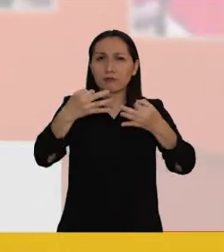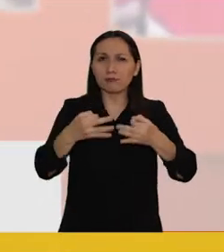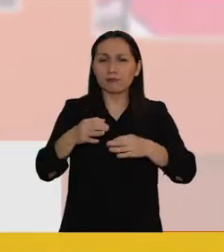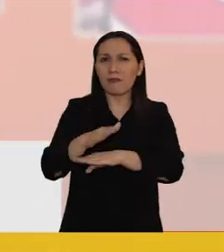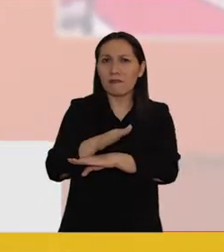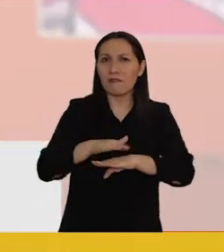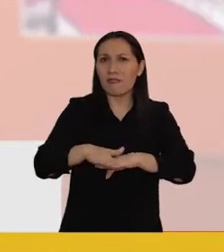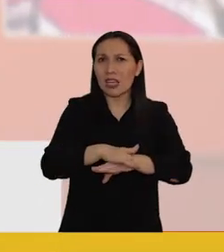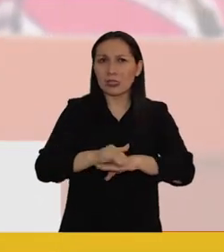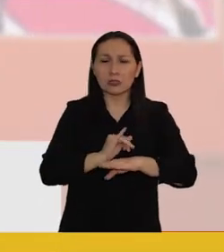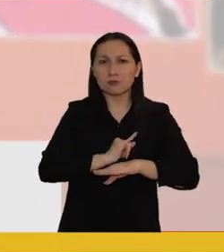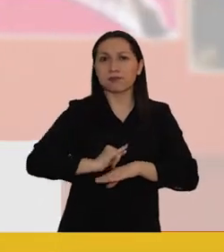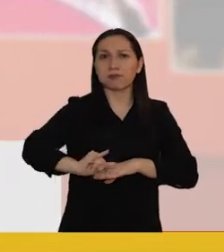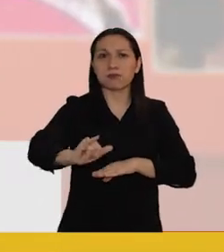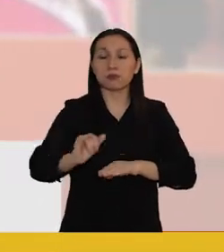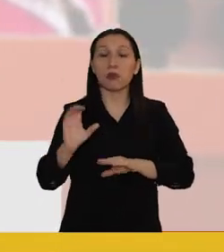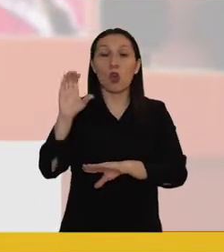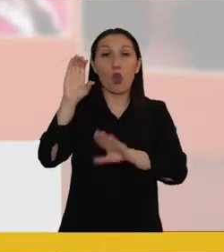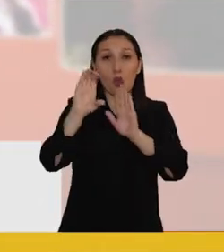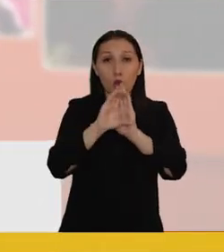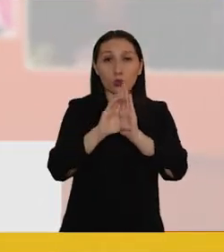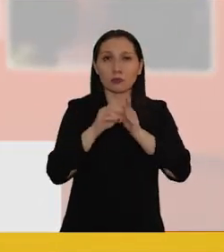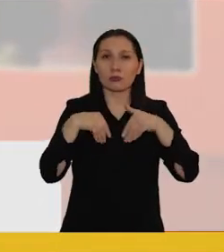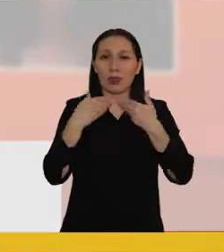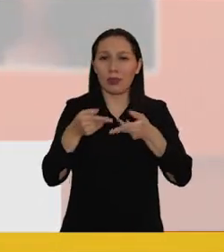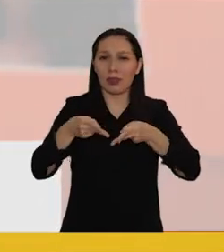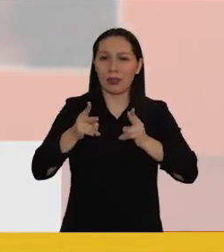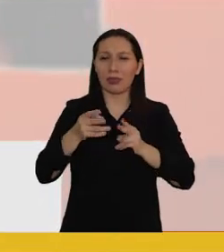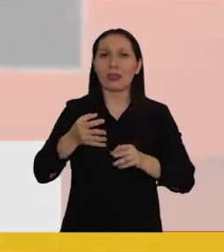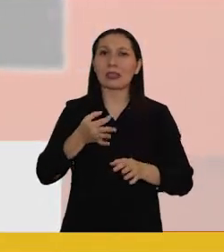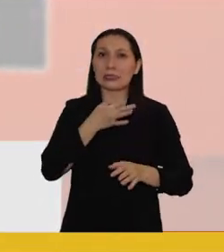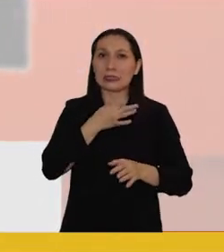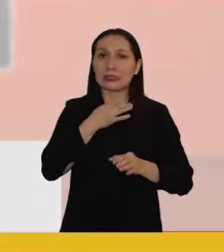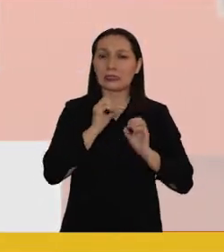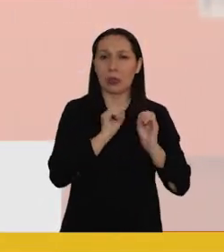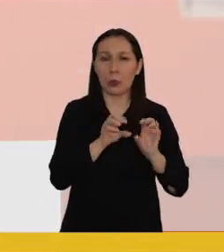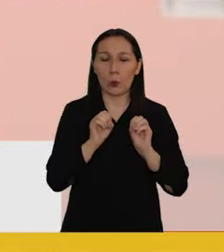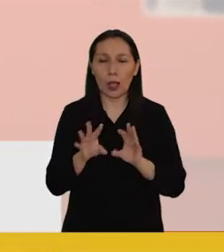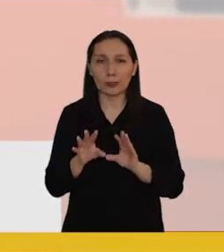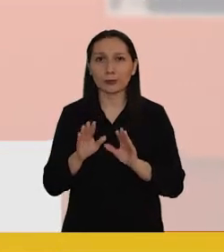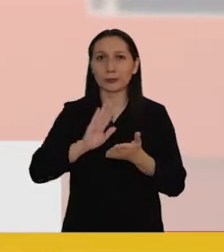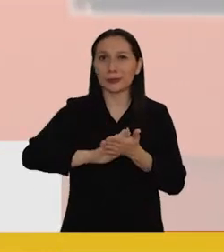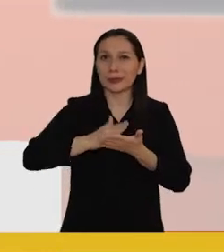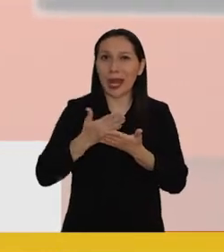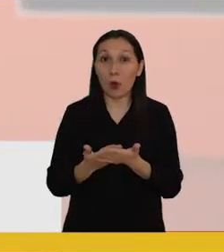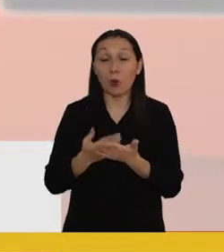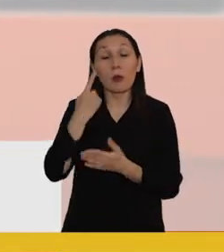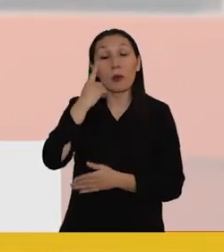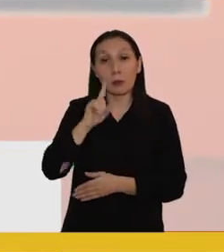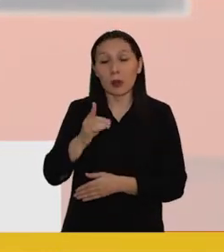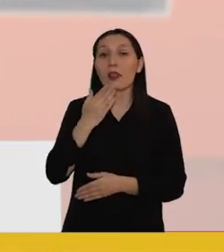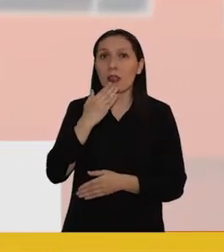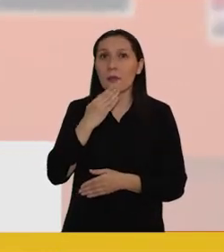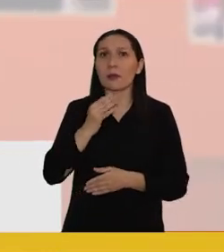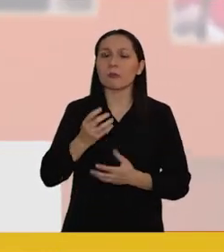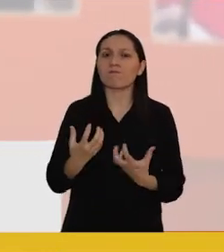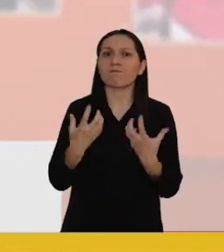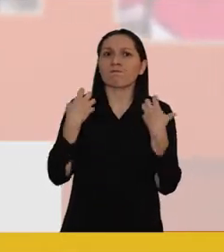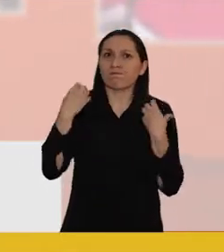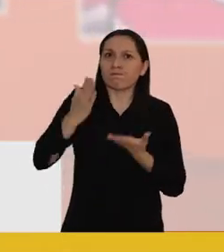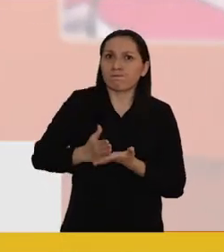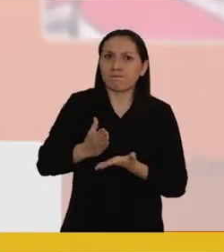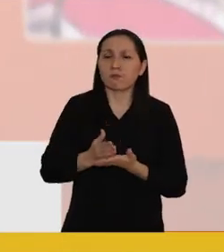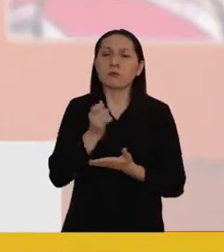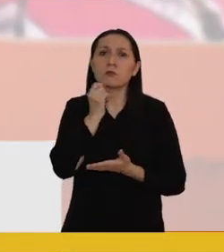ideas y en principios permanentes. Una constitución que garantice derechos, como la educación, como la salud, pero que también